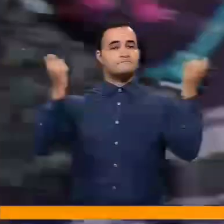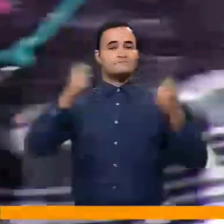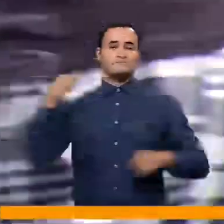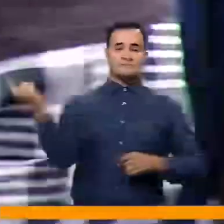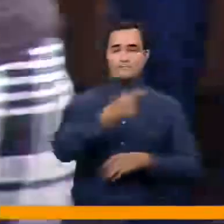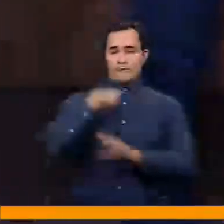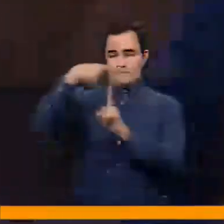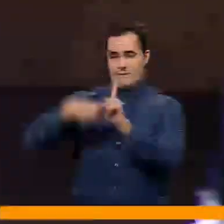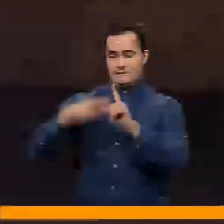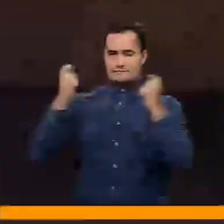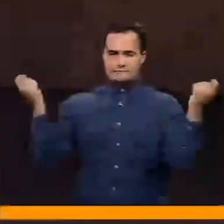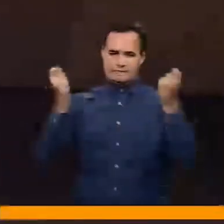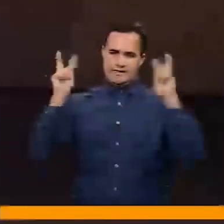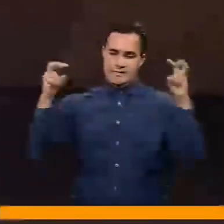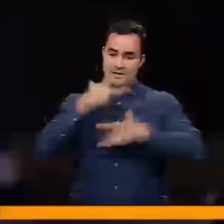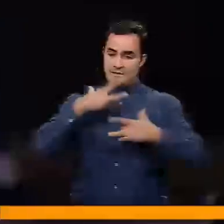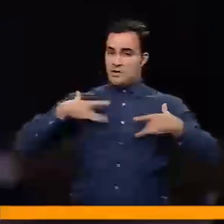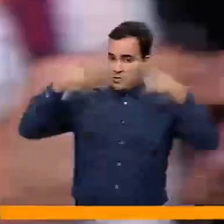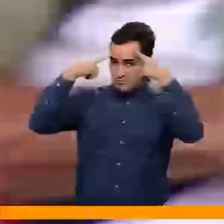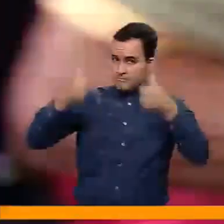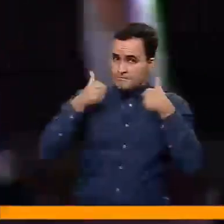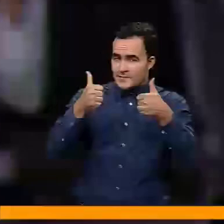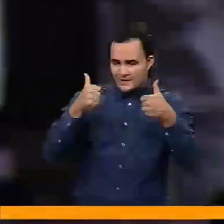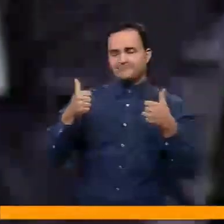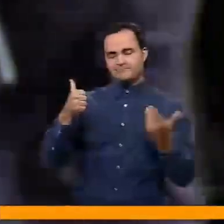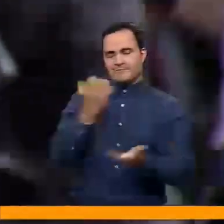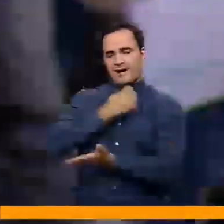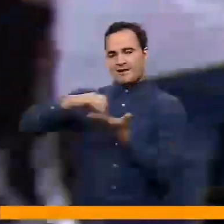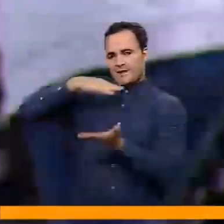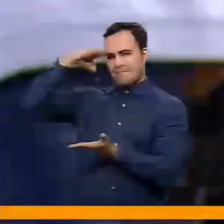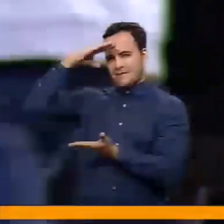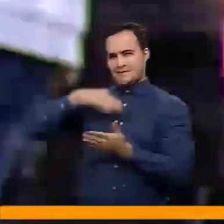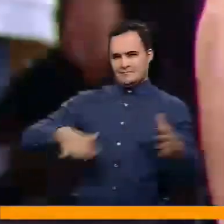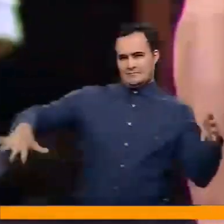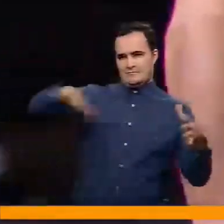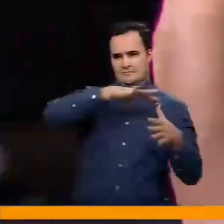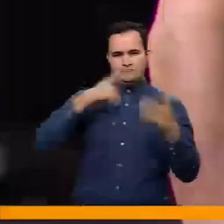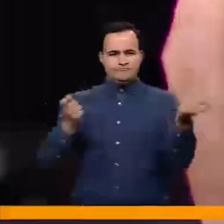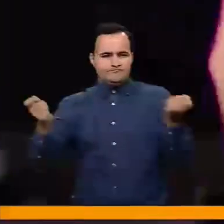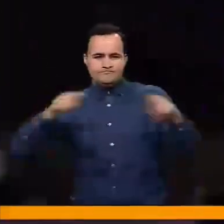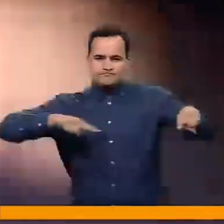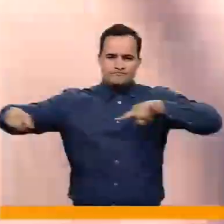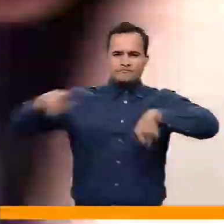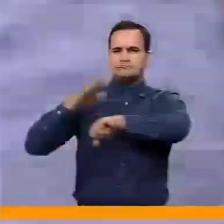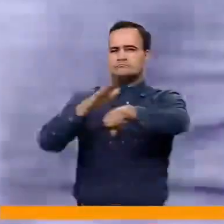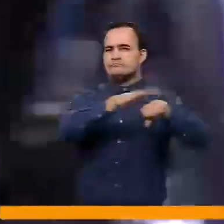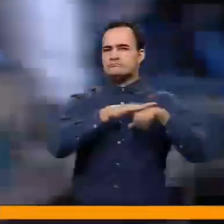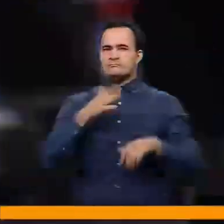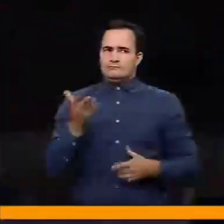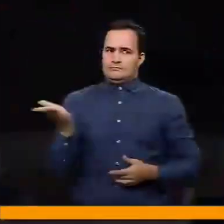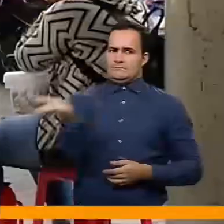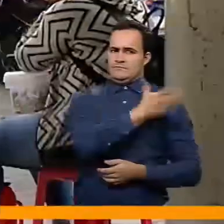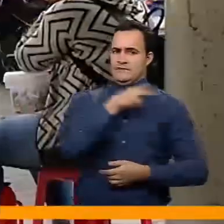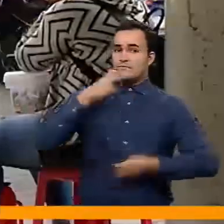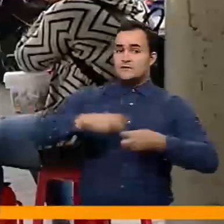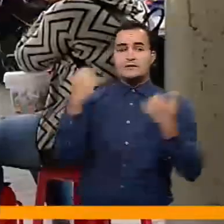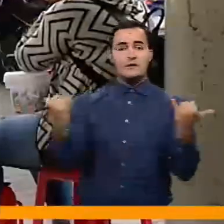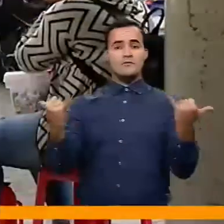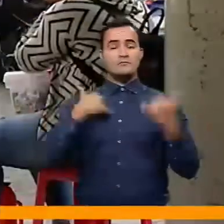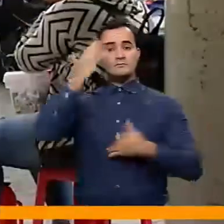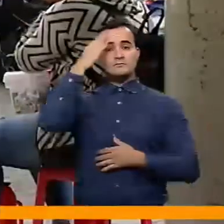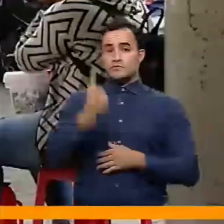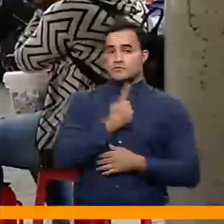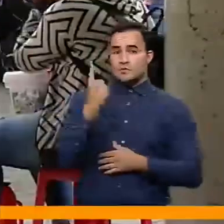En el mes de promoción de la salud mental, la administración municipal quiere dar respuesta a uno de los desafíos más delicados de estos